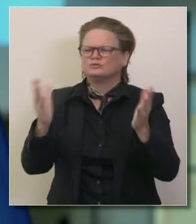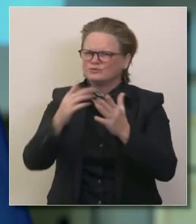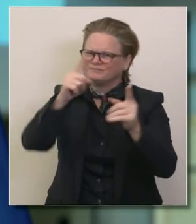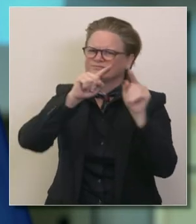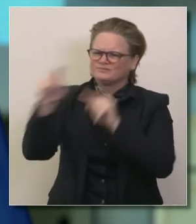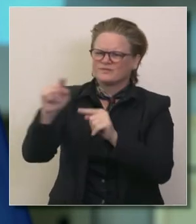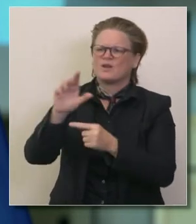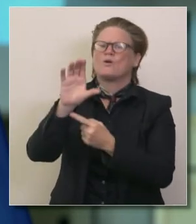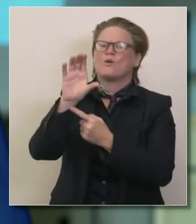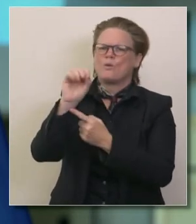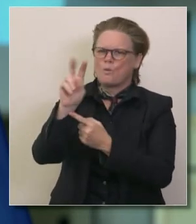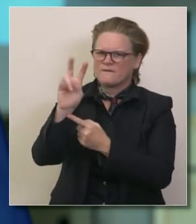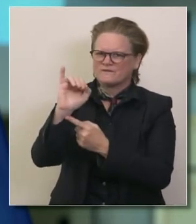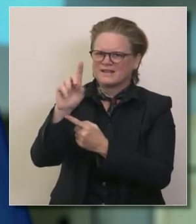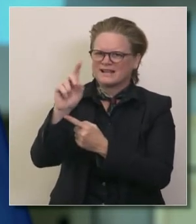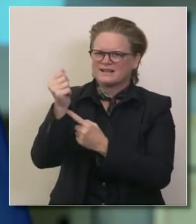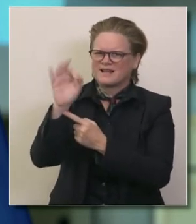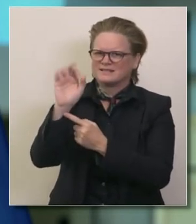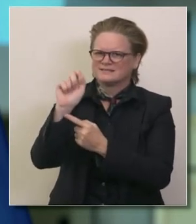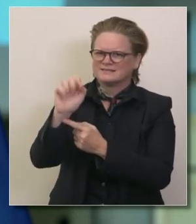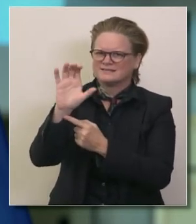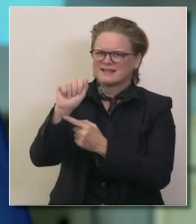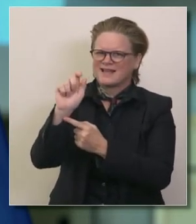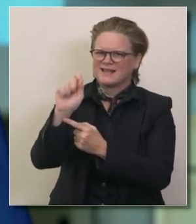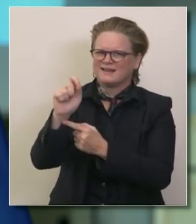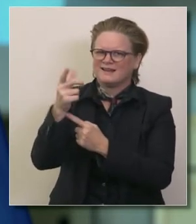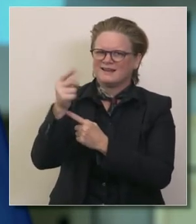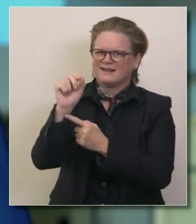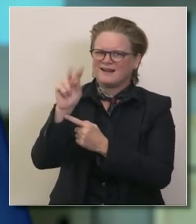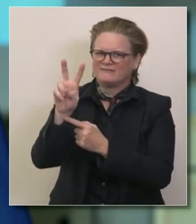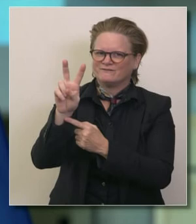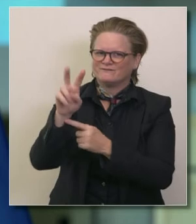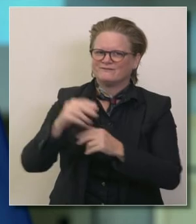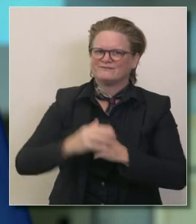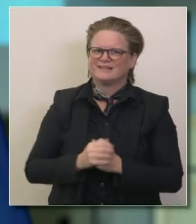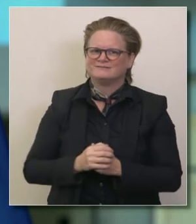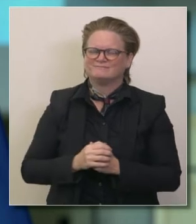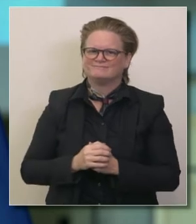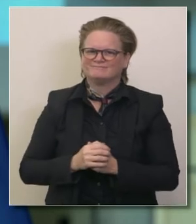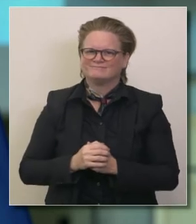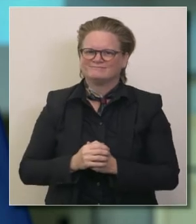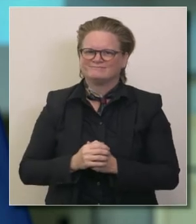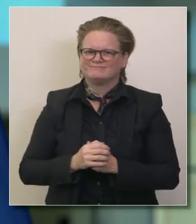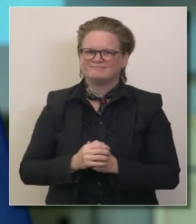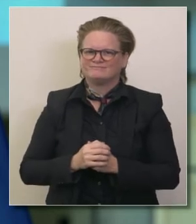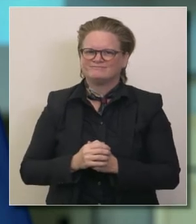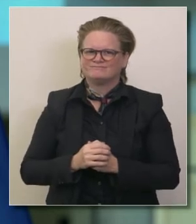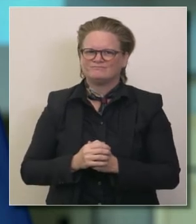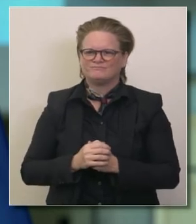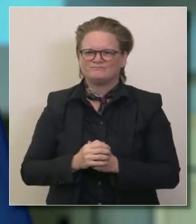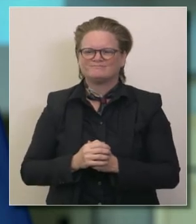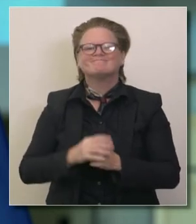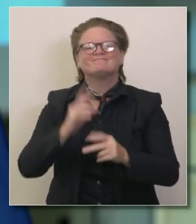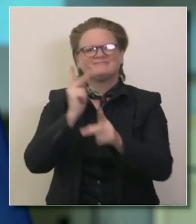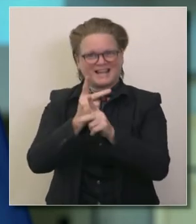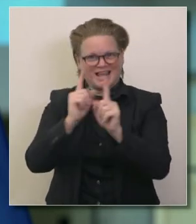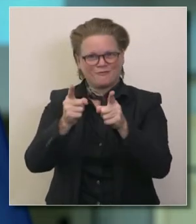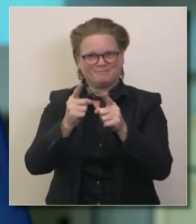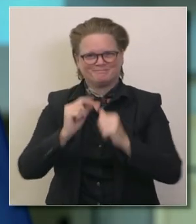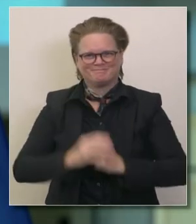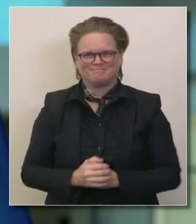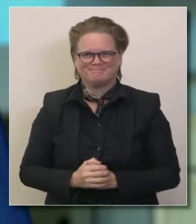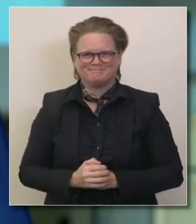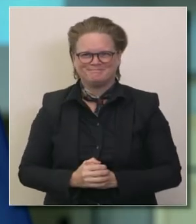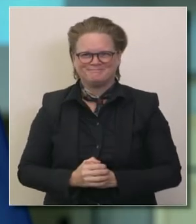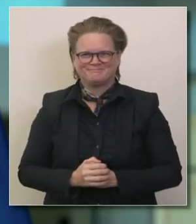visiten covid19.ca.gov covid19.ca.gov cuídese